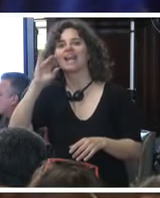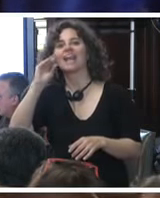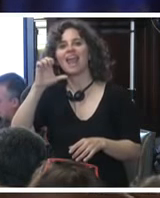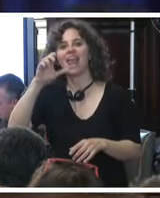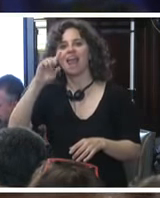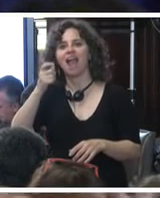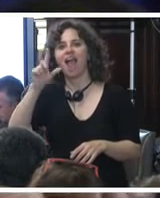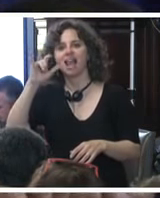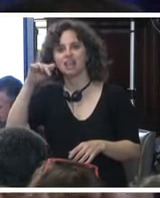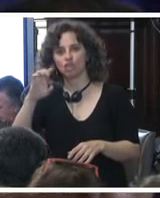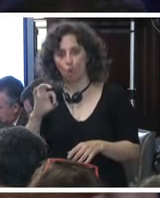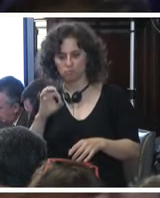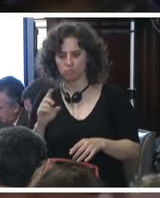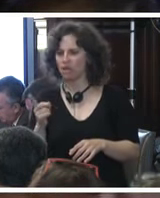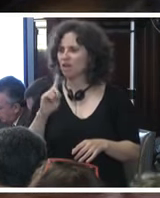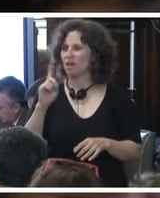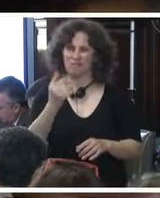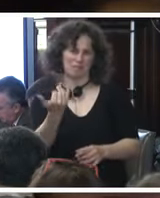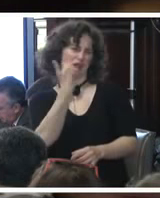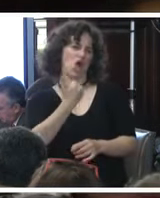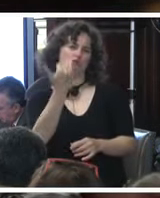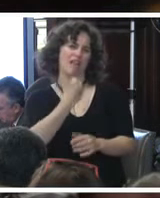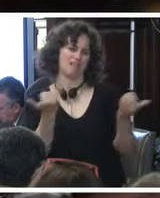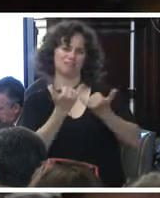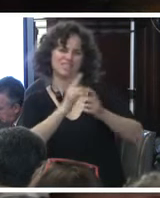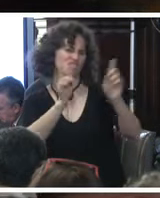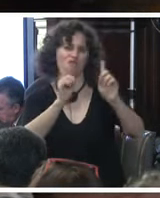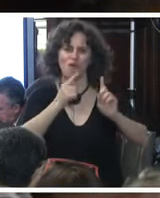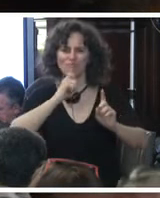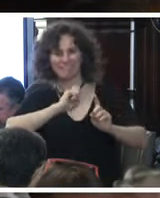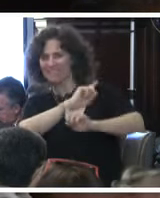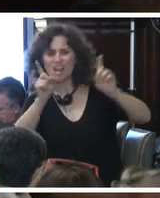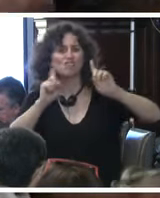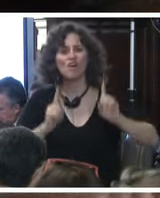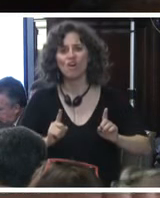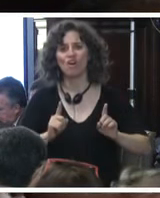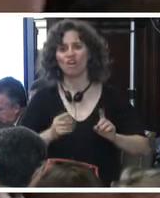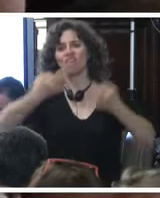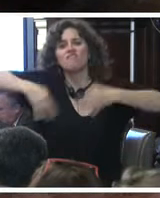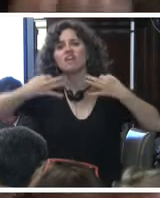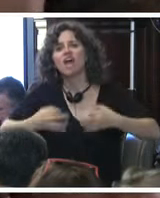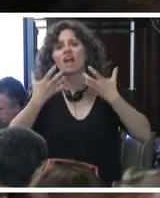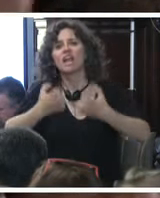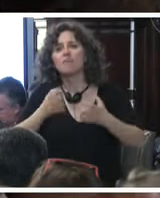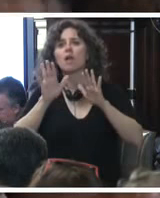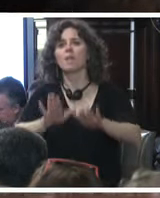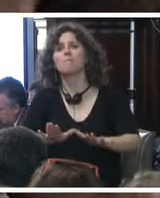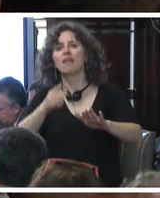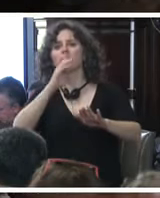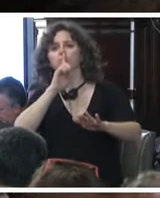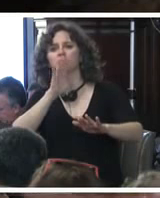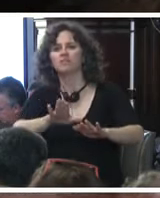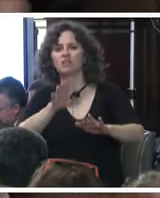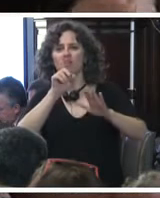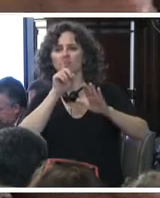A mí no me va a venir con cuentos este señor. De verdad queremos que le paren la boca o que le